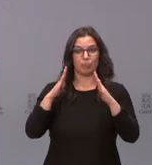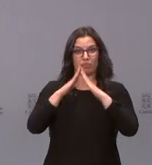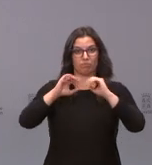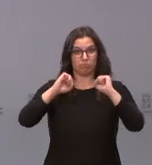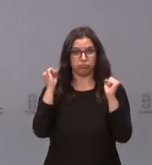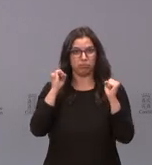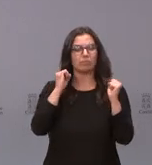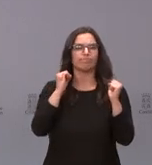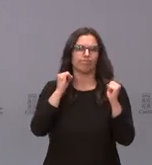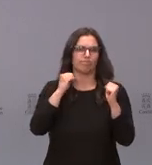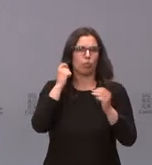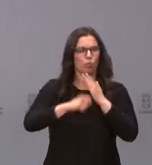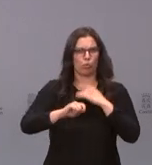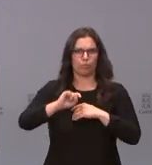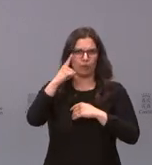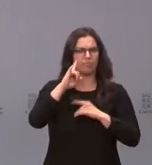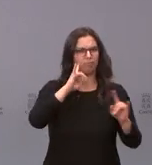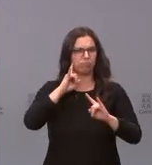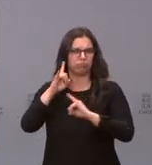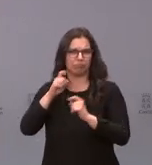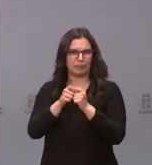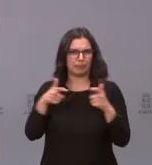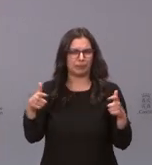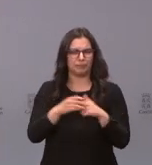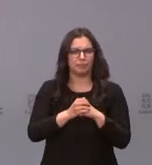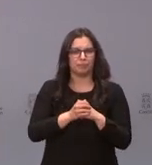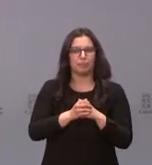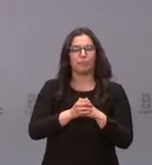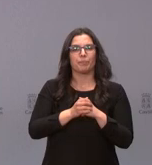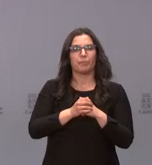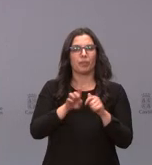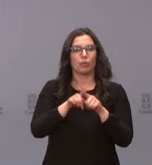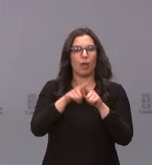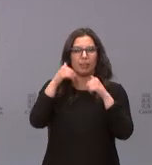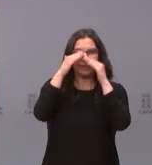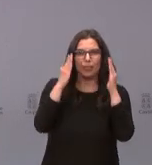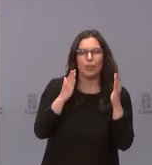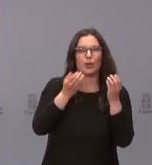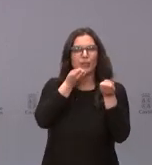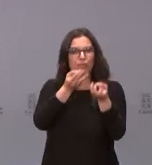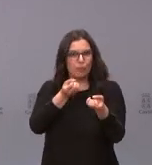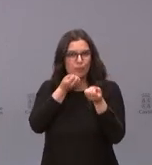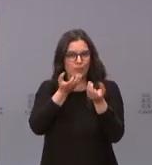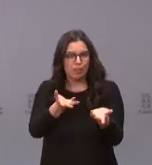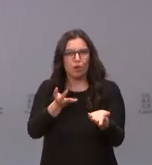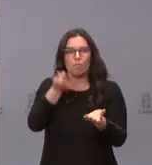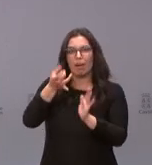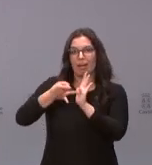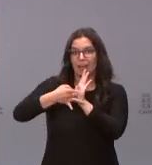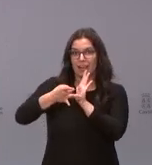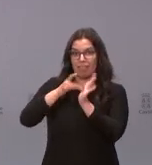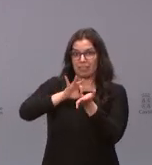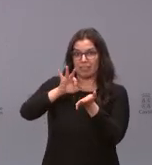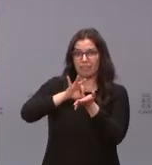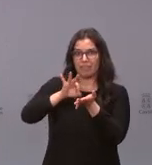días más duros del confinamiento. El trato, la información recibida y la calidad de servicio